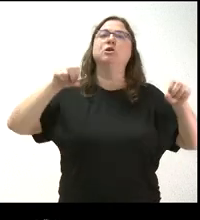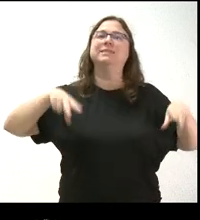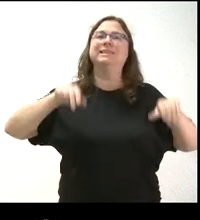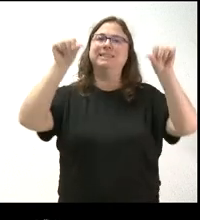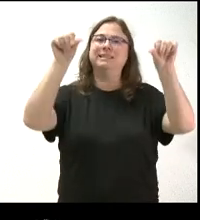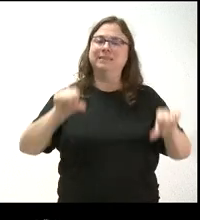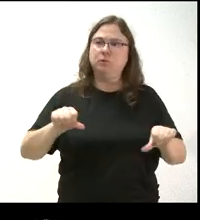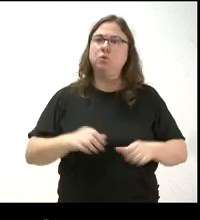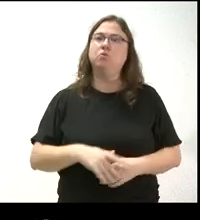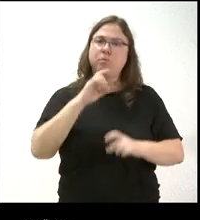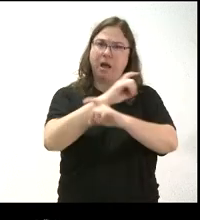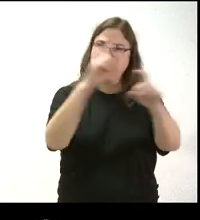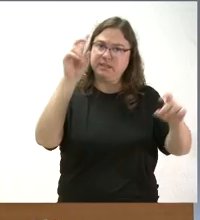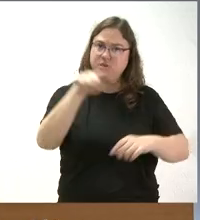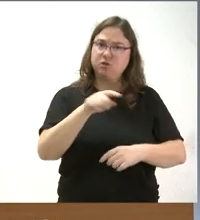correspondiente?